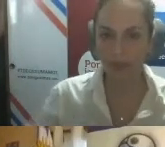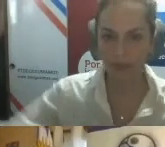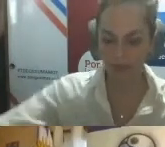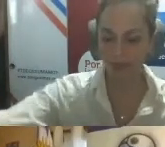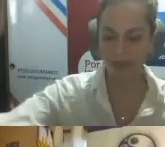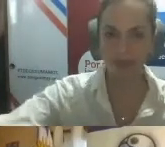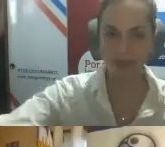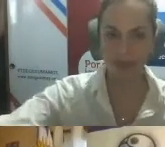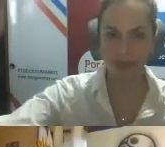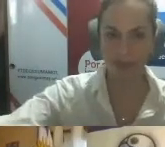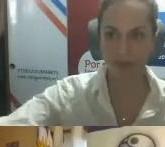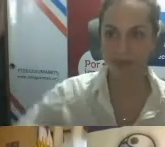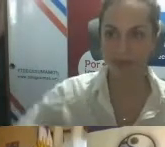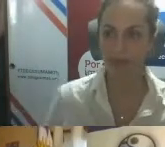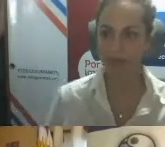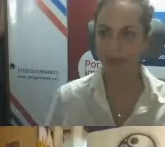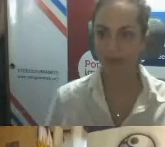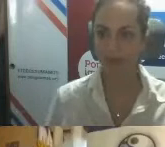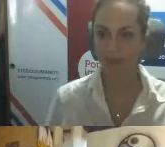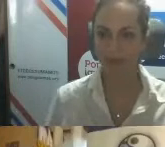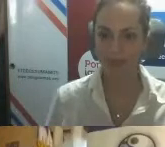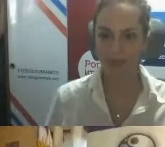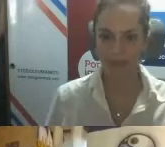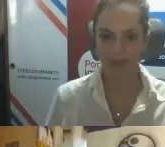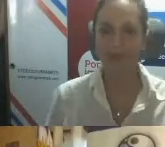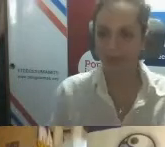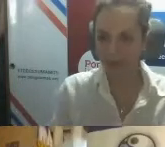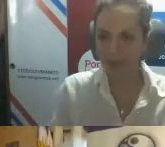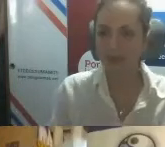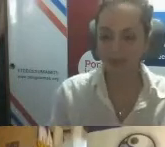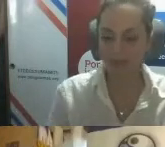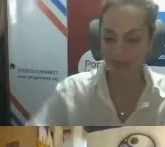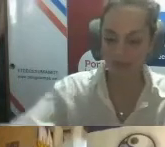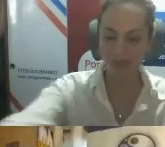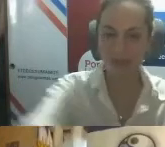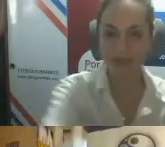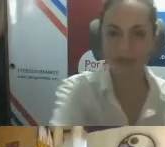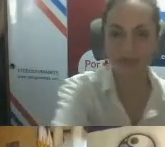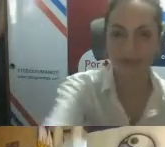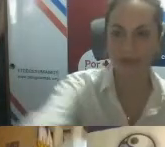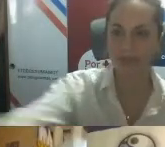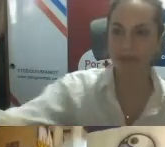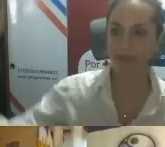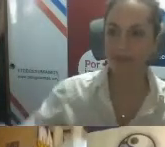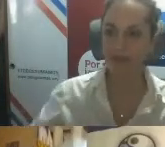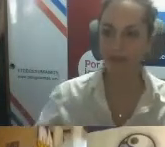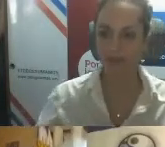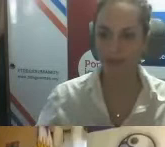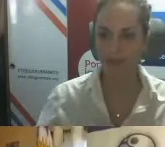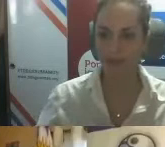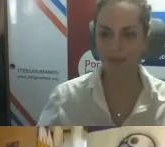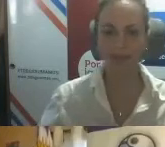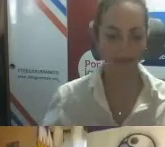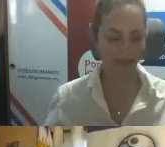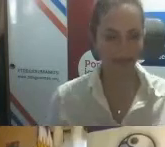de nombrarlo. Ahí, bueno, se ve una foto que fue parte de la participación que tuvimos, en este caso fue cuando fue a ANA en el 2020.